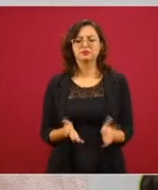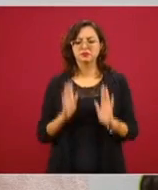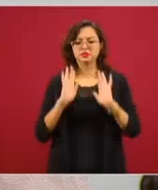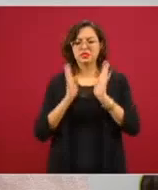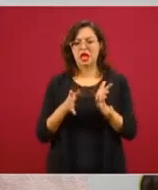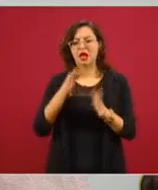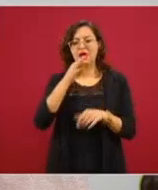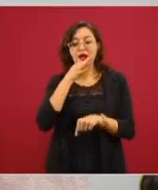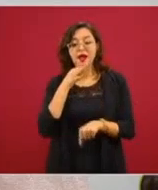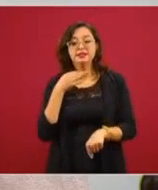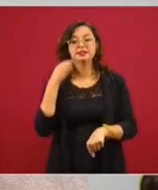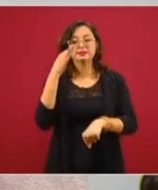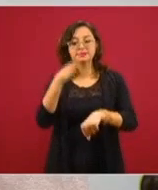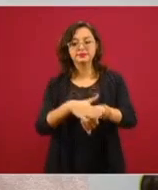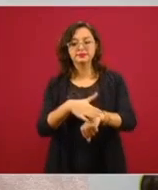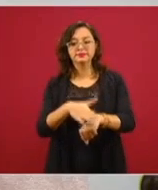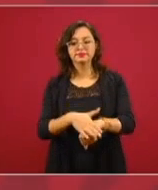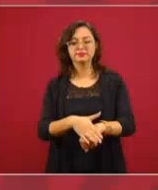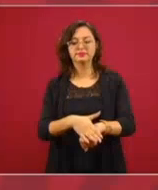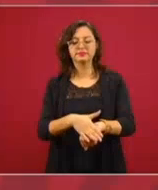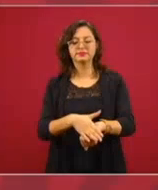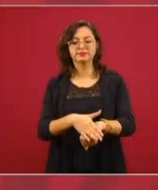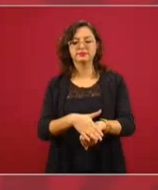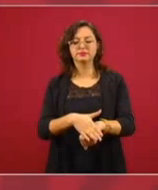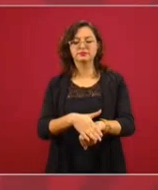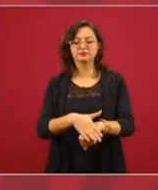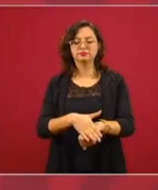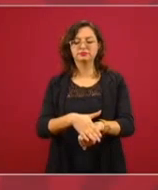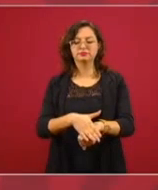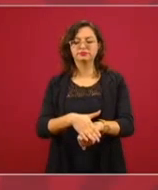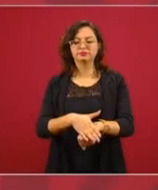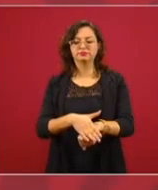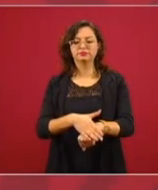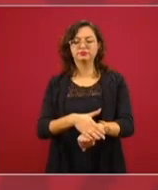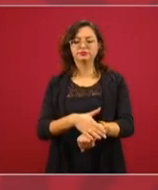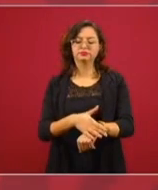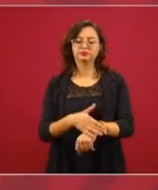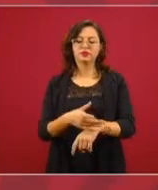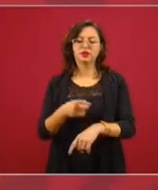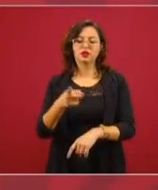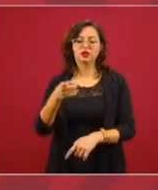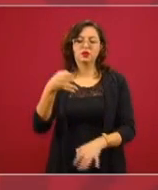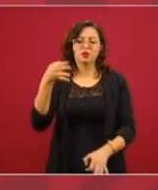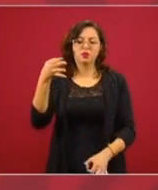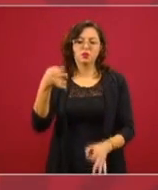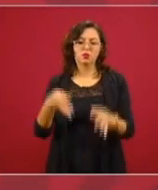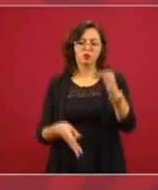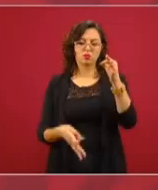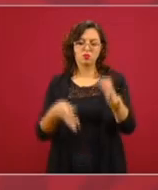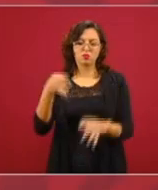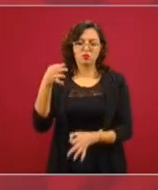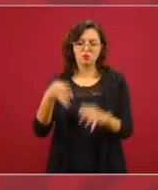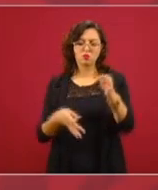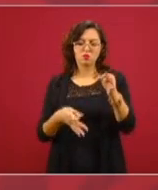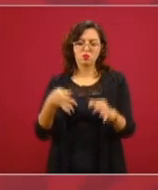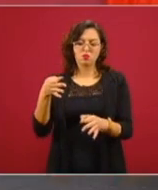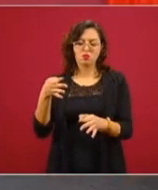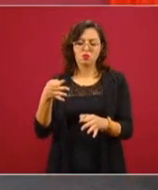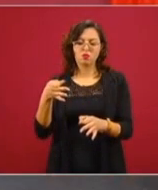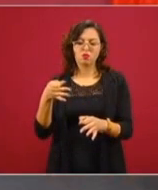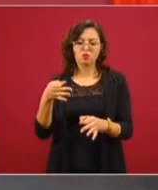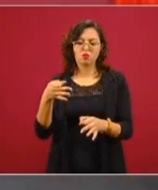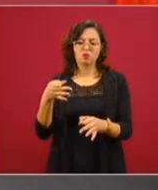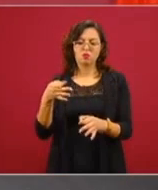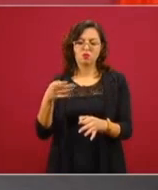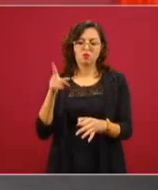en un juzgado en un